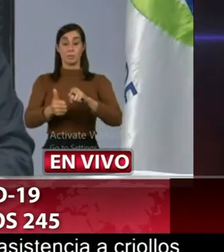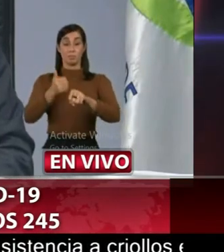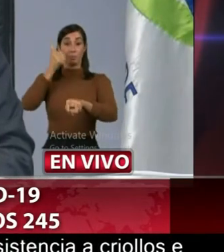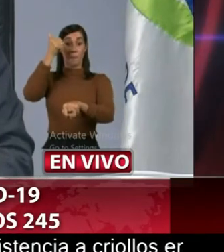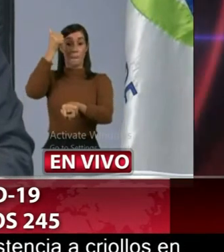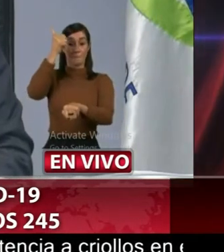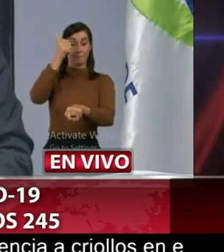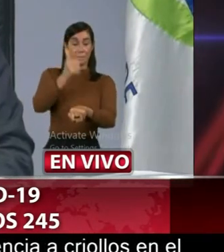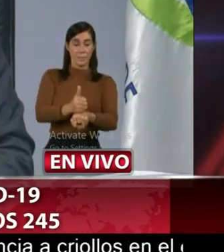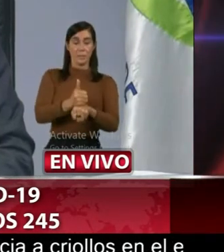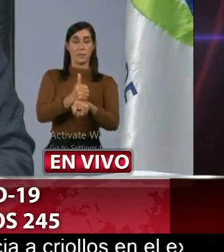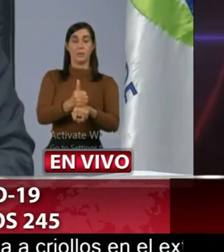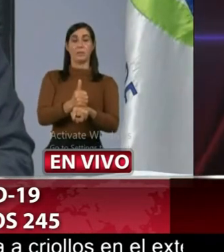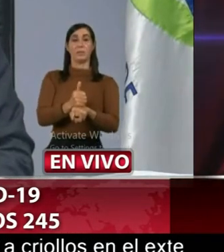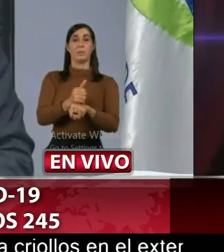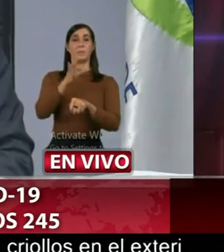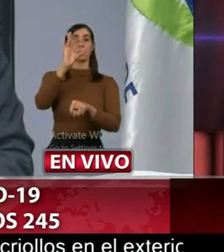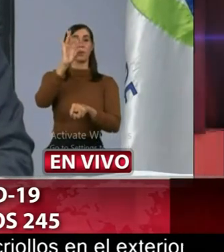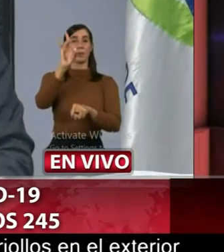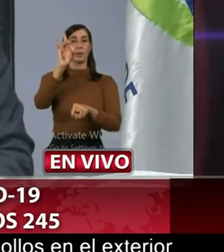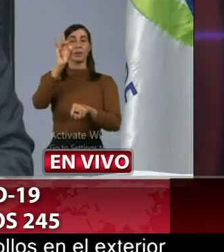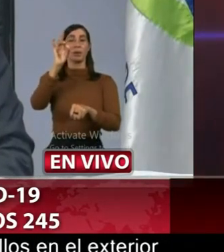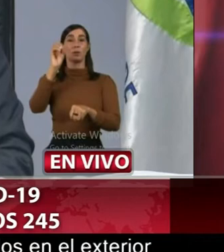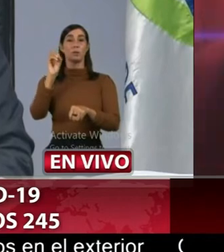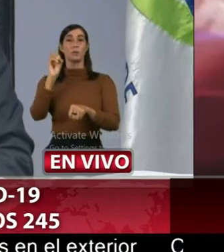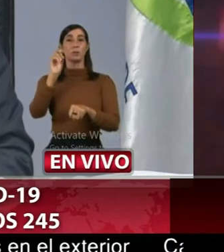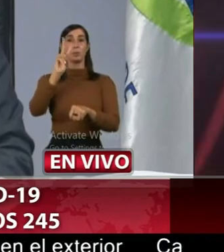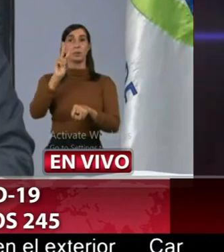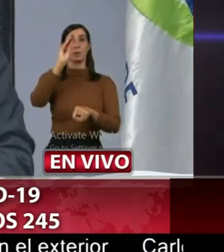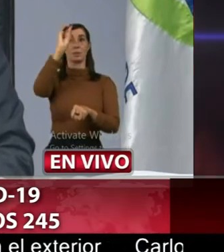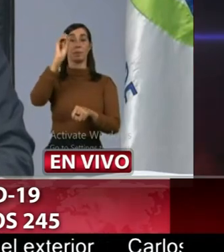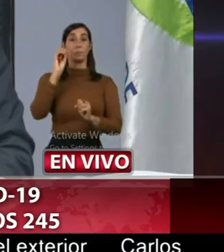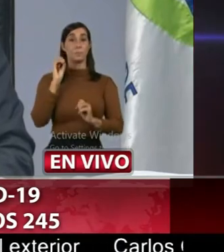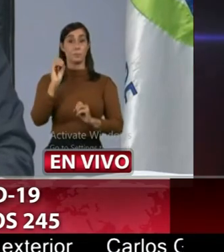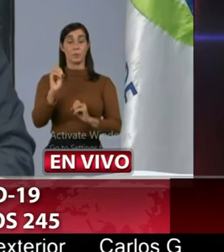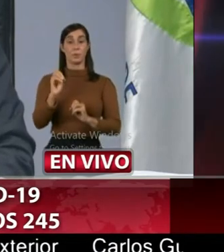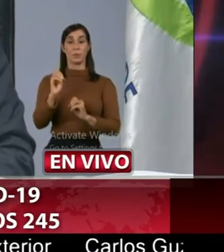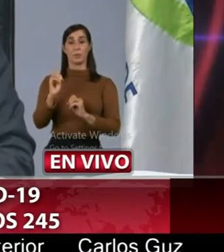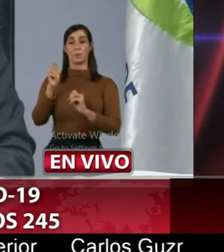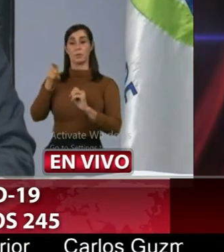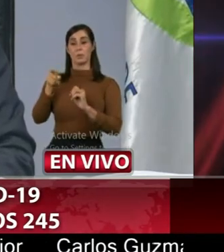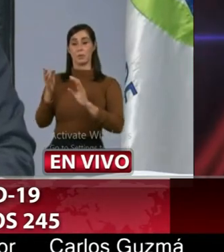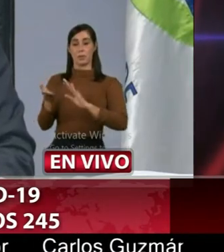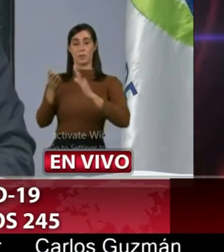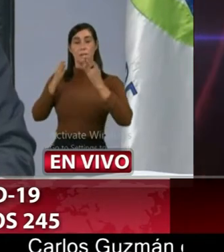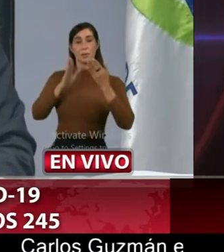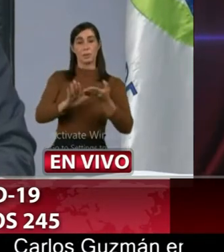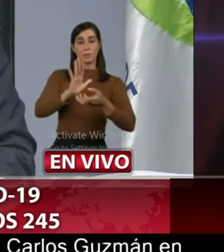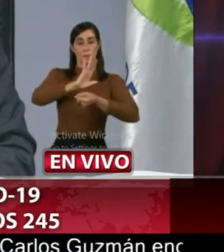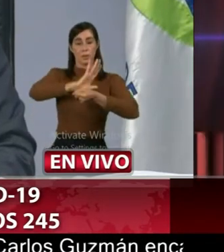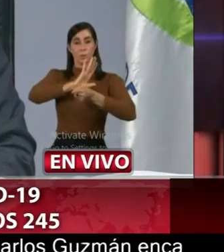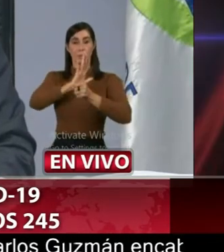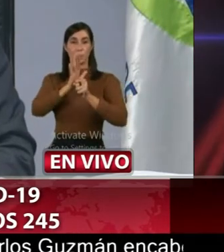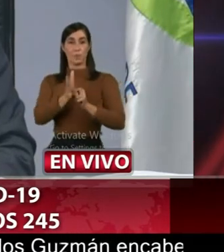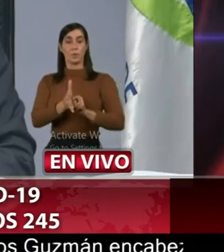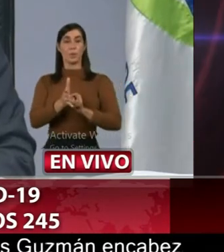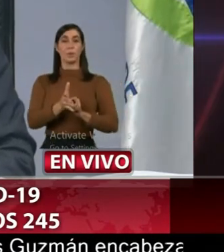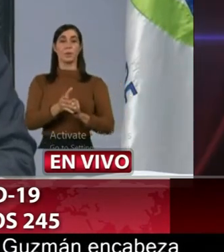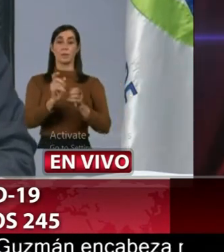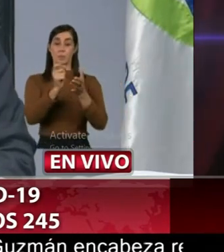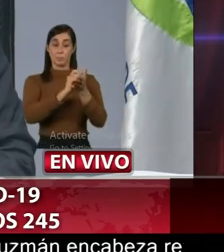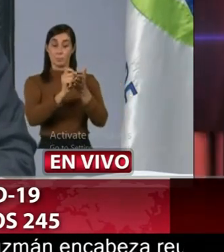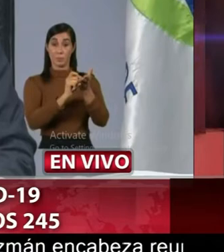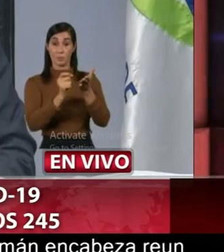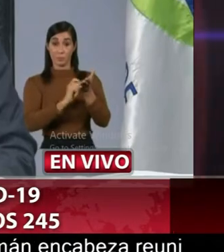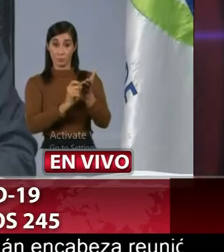que el 82% de los casos las causas de muerte por COVID están bien